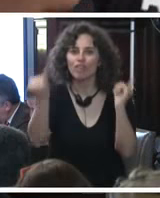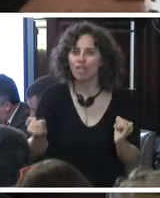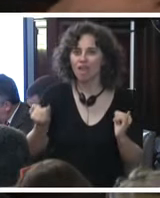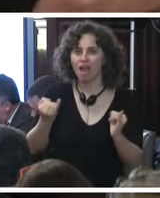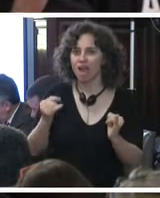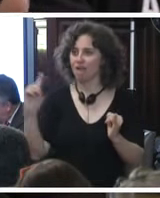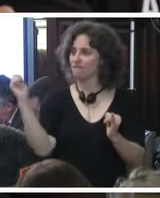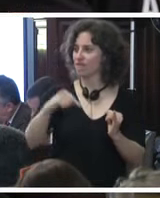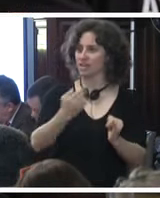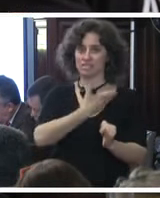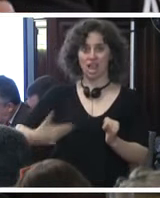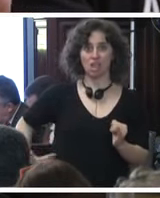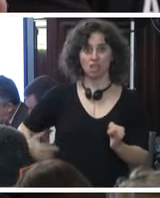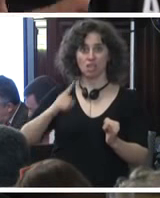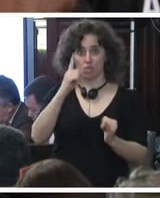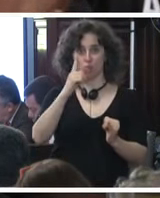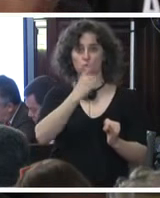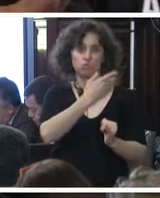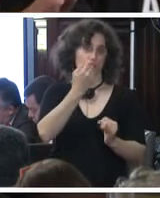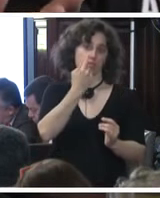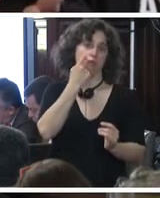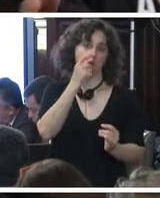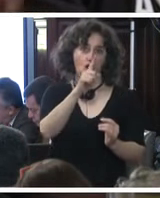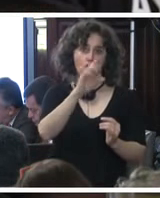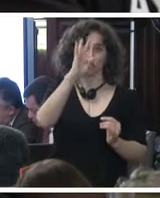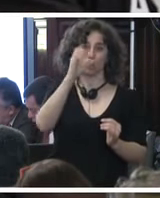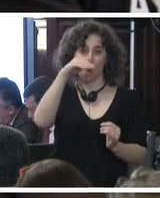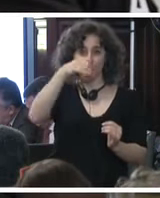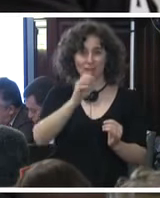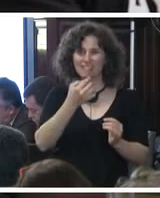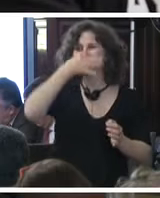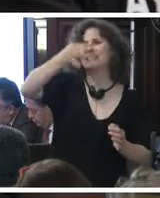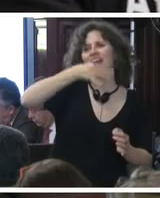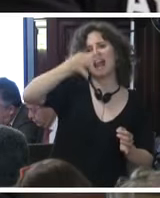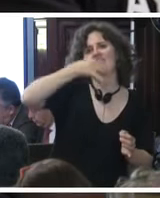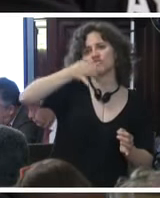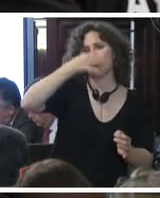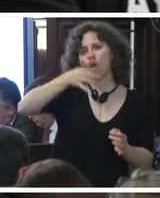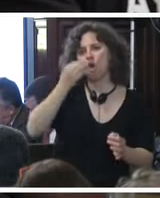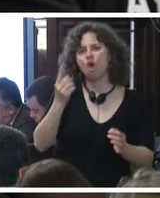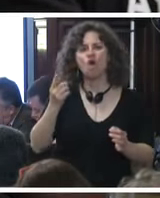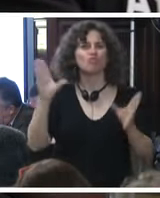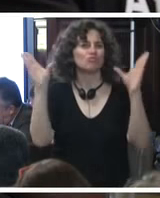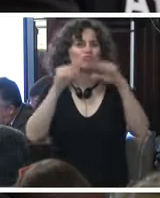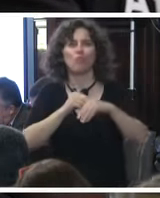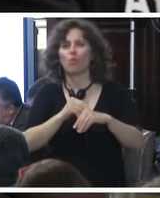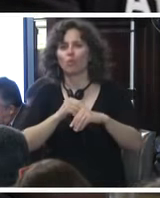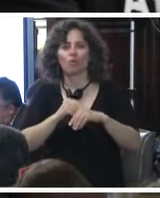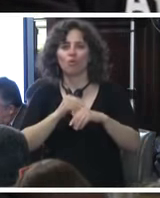sale este señor Tomás Herón, ¿verdad? Pues con unas declaraciones totalmente, ¿verdad?